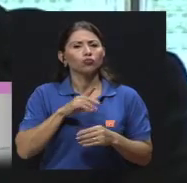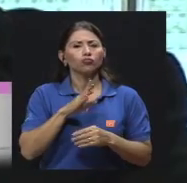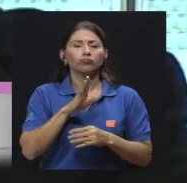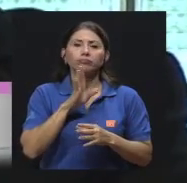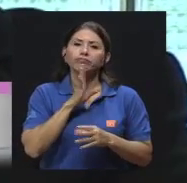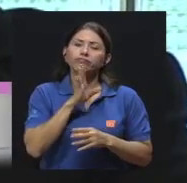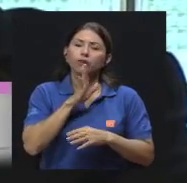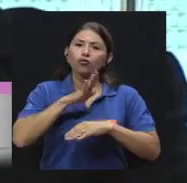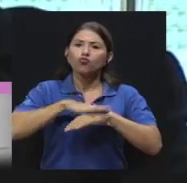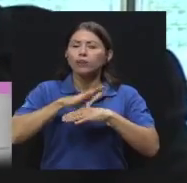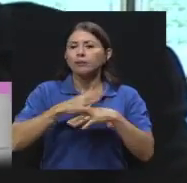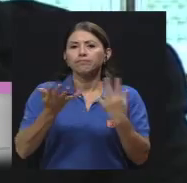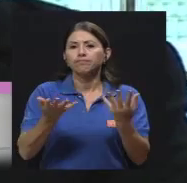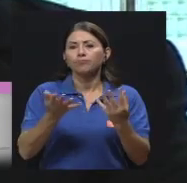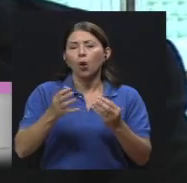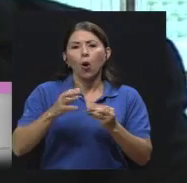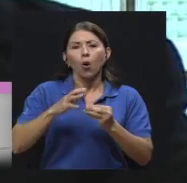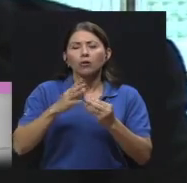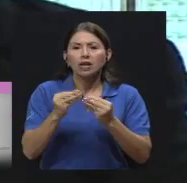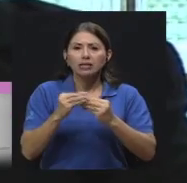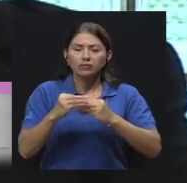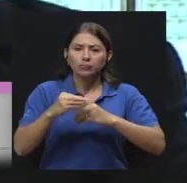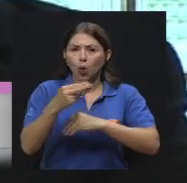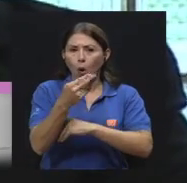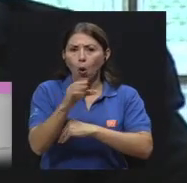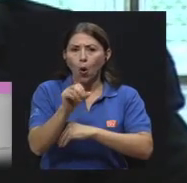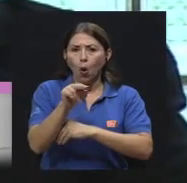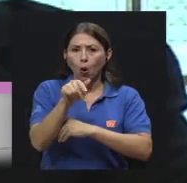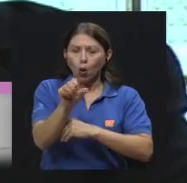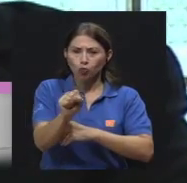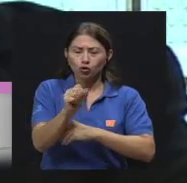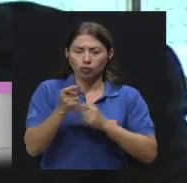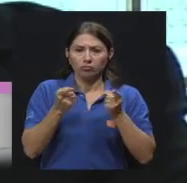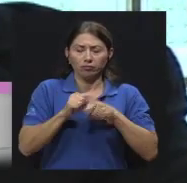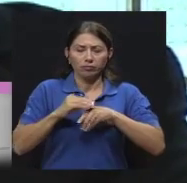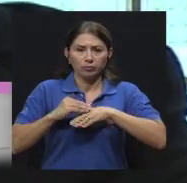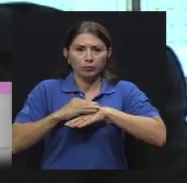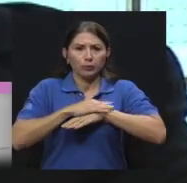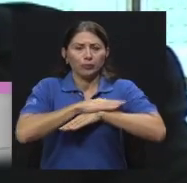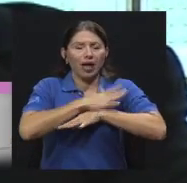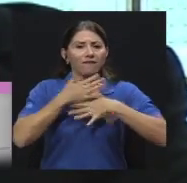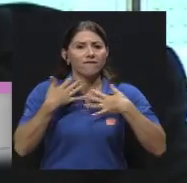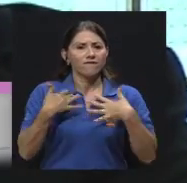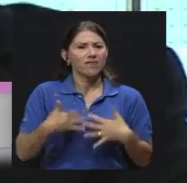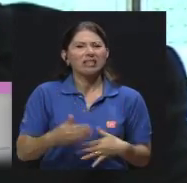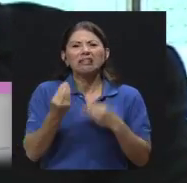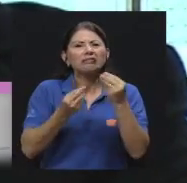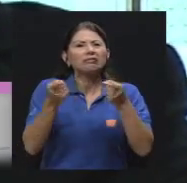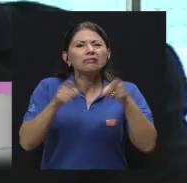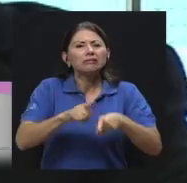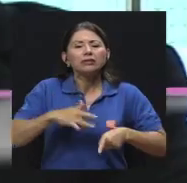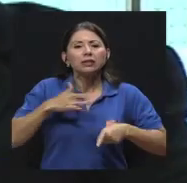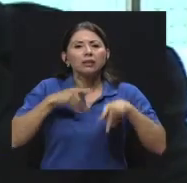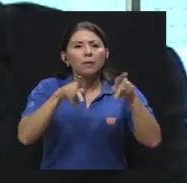que normalmente afectan la piel, ¿cuáles son las manifestaciones? Tal vez para que nuestros